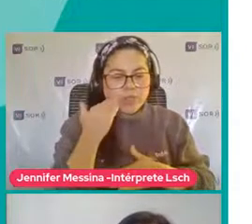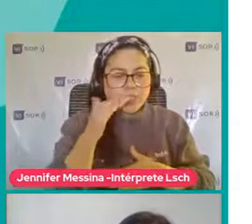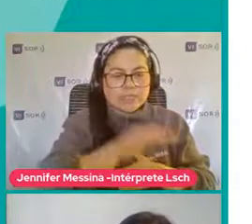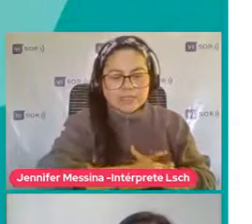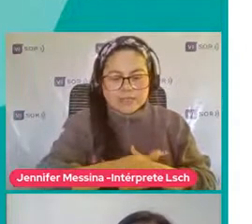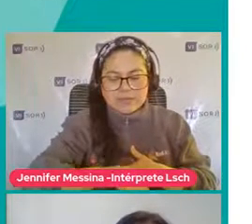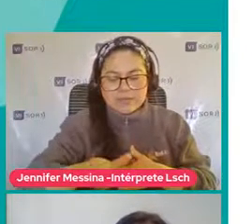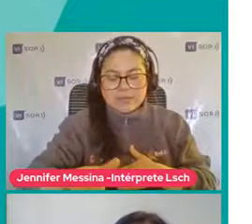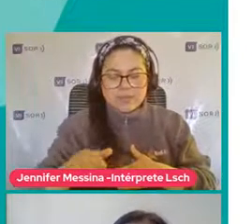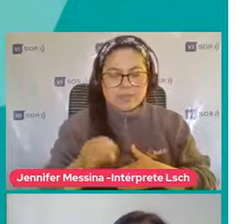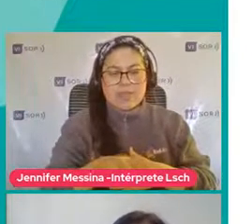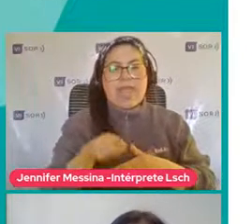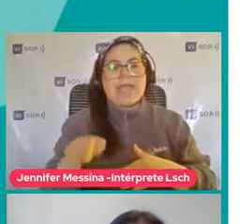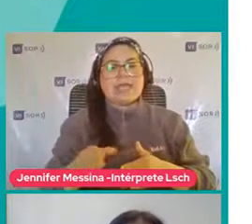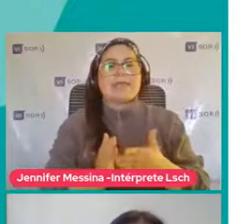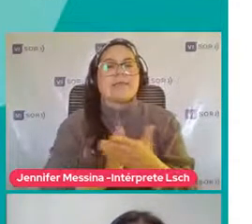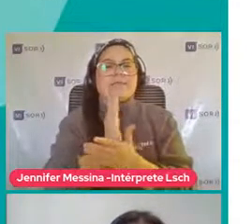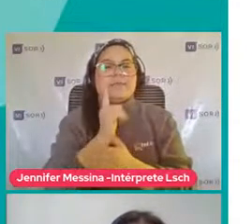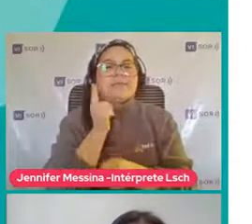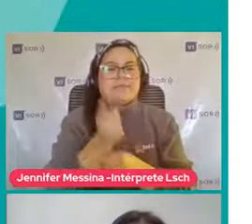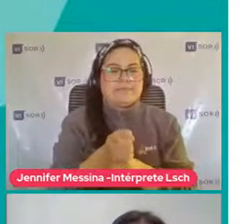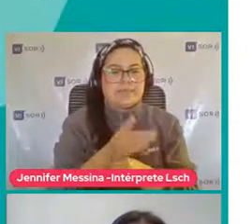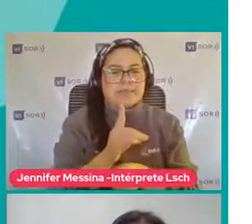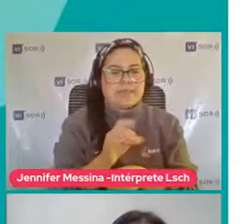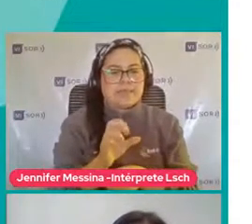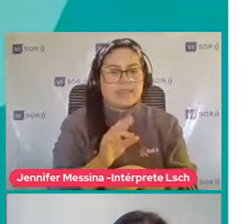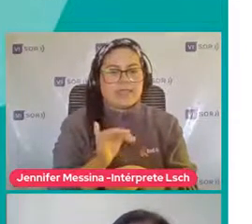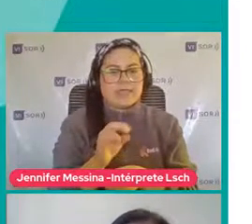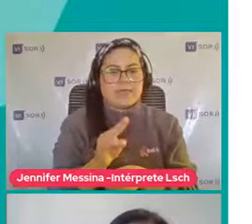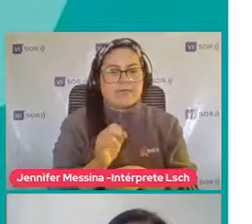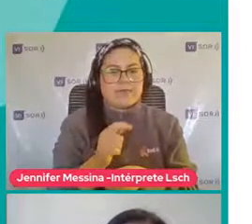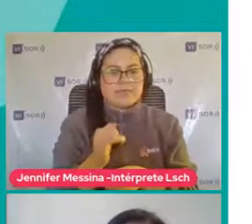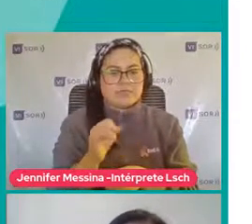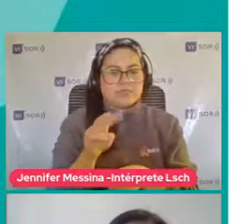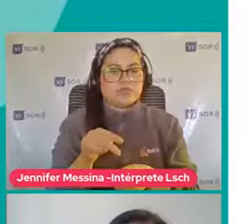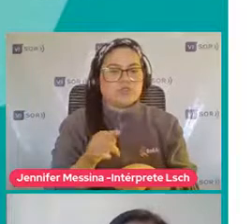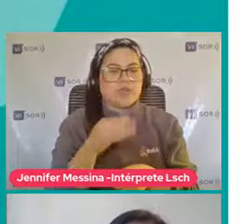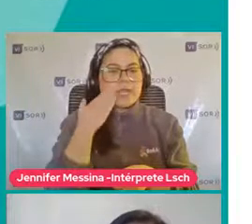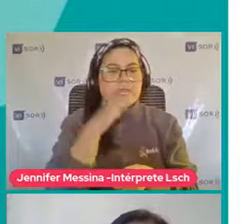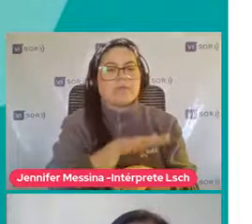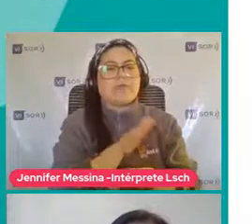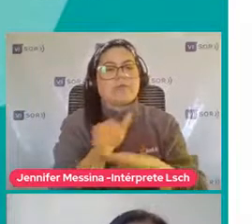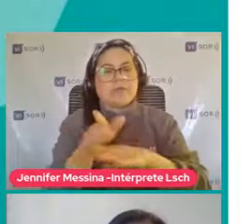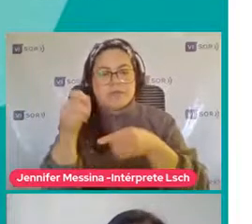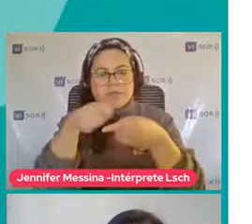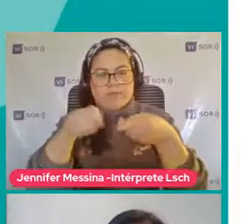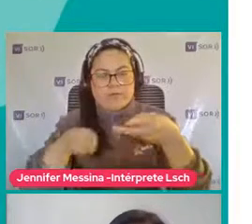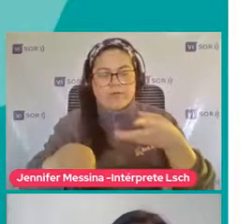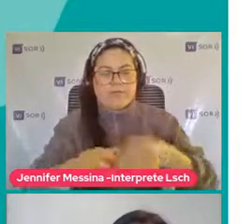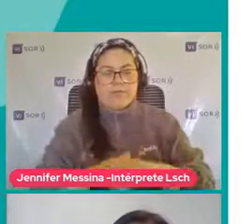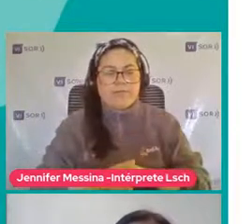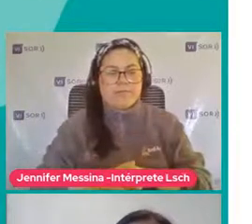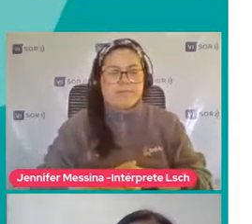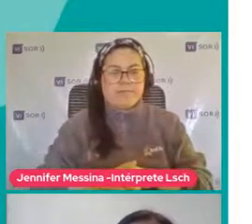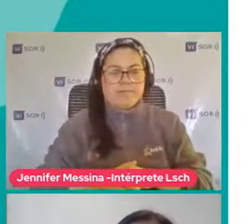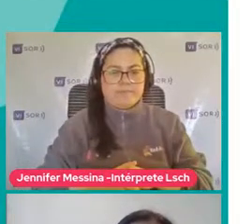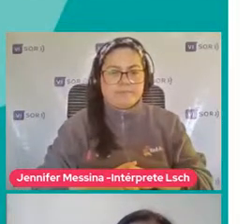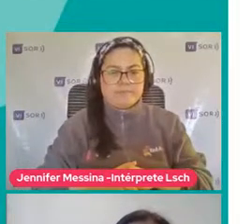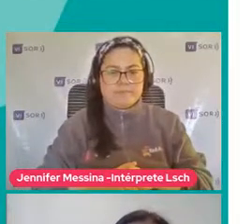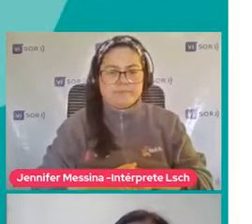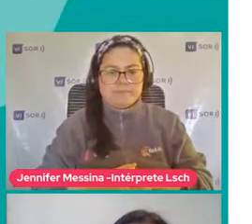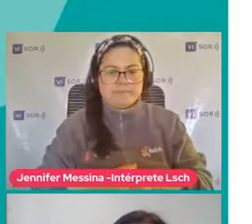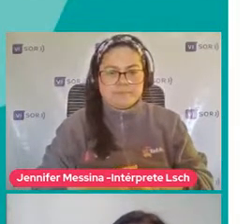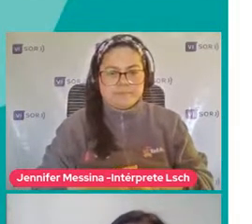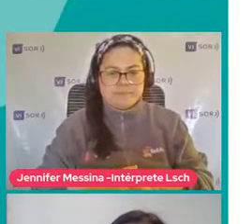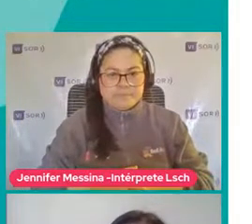hacer Desde ustedes Una derivación Para evaluar En profundidad Y ver si es que El diagnóstico Está presente o no ¿Ya? Entonces